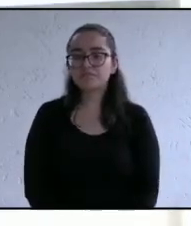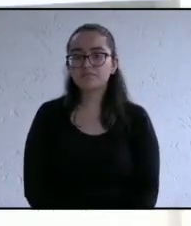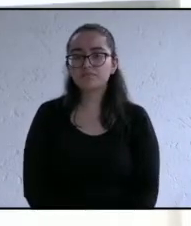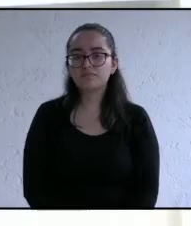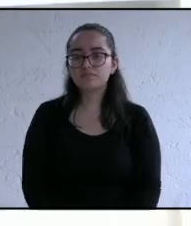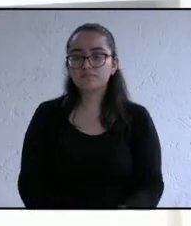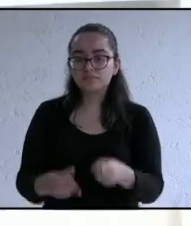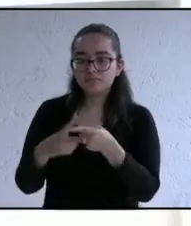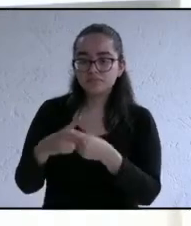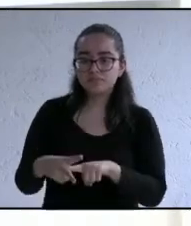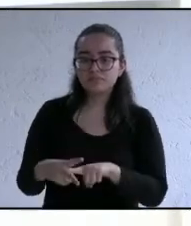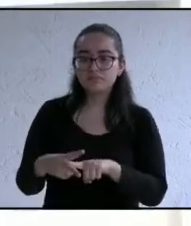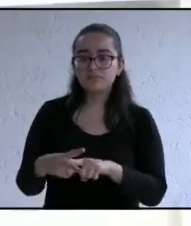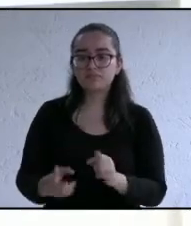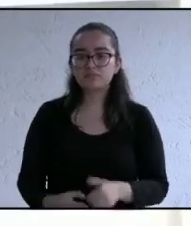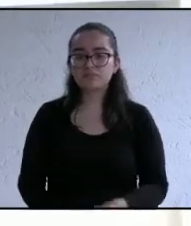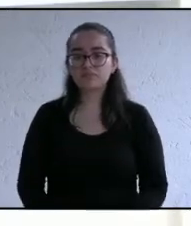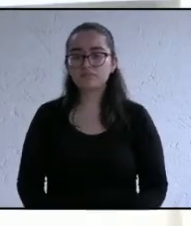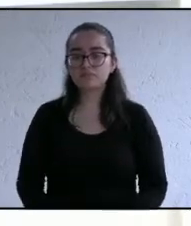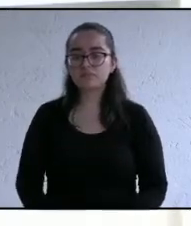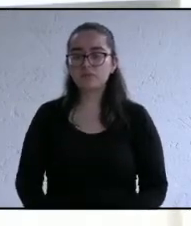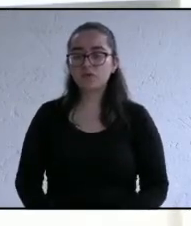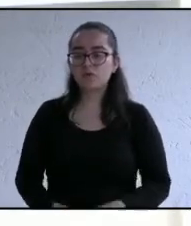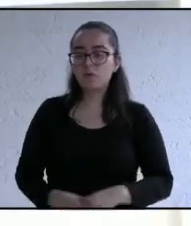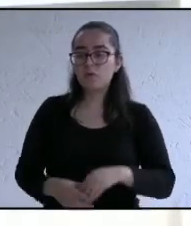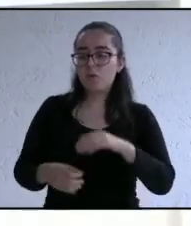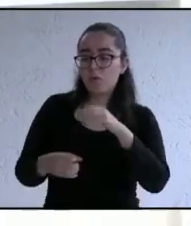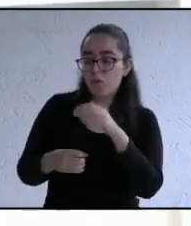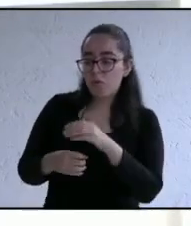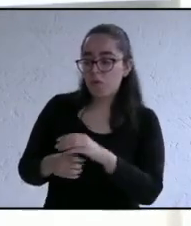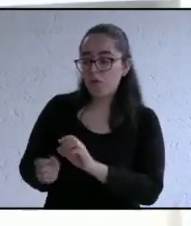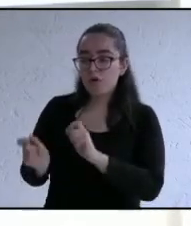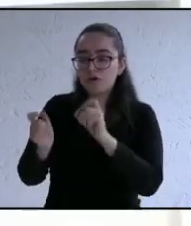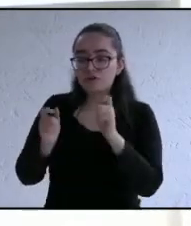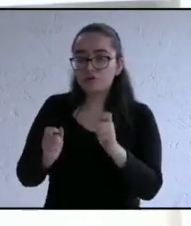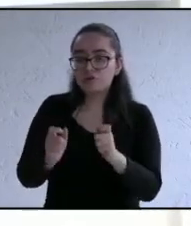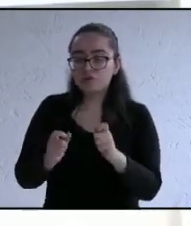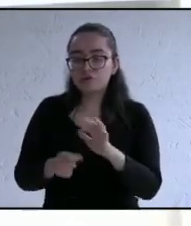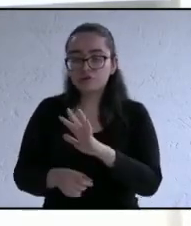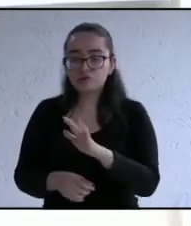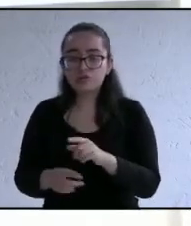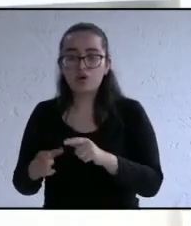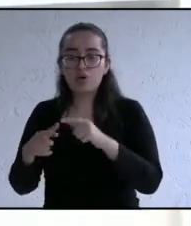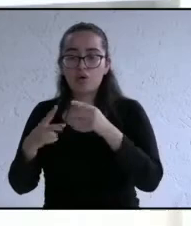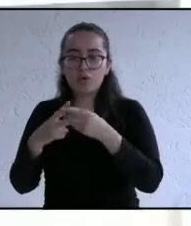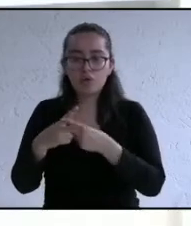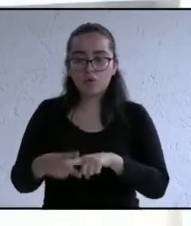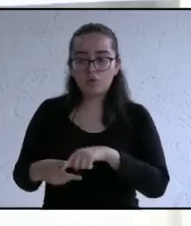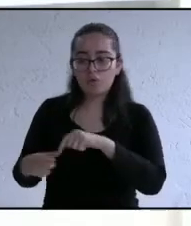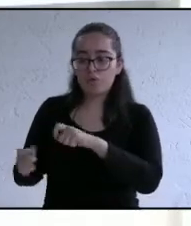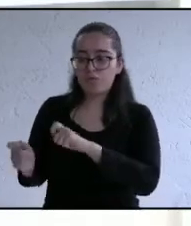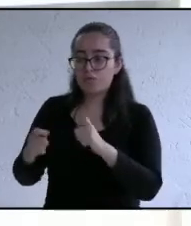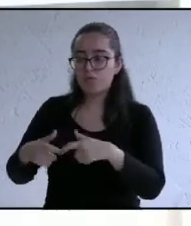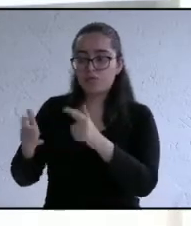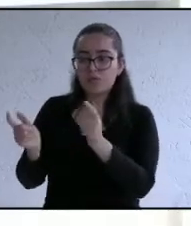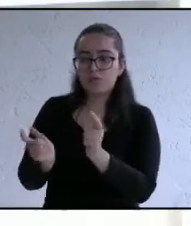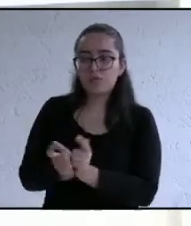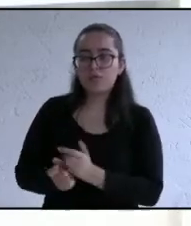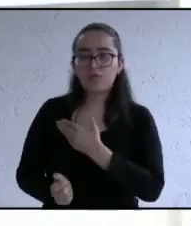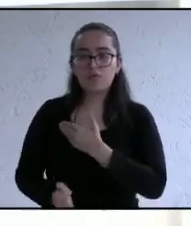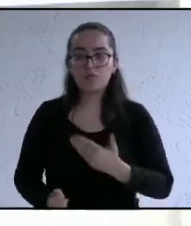iniciamos la ronda de conclusiones y despedidas iniciamos con el candidato con la